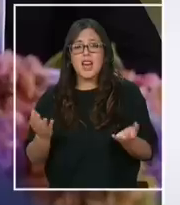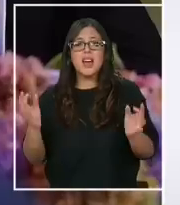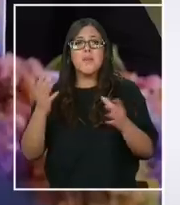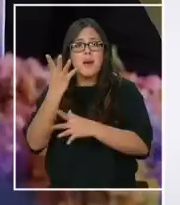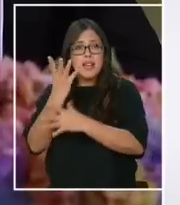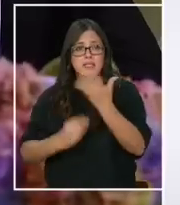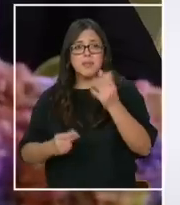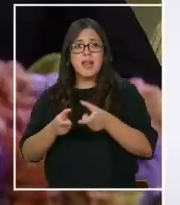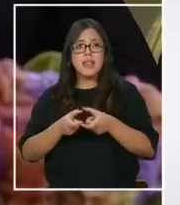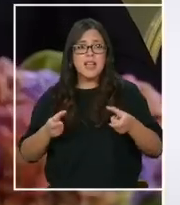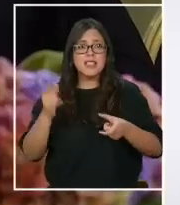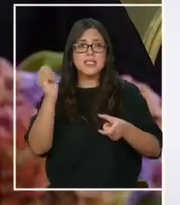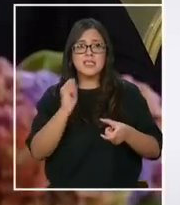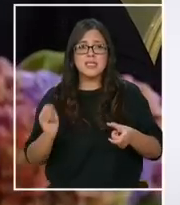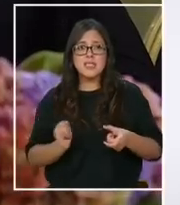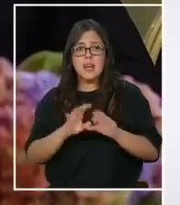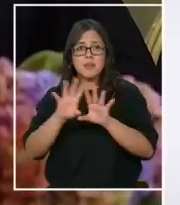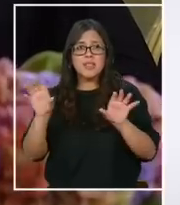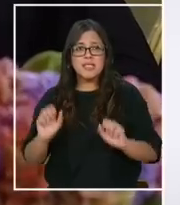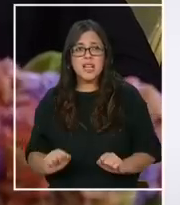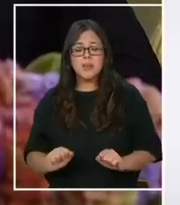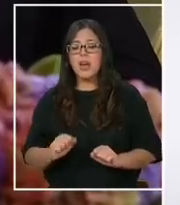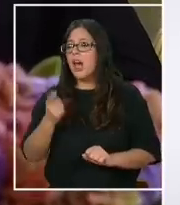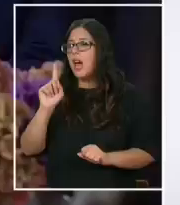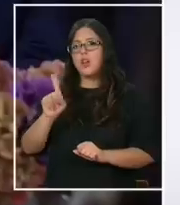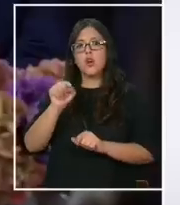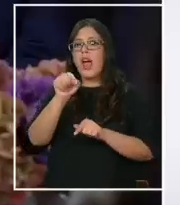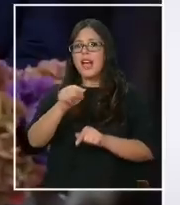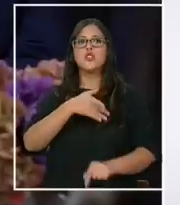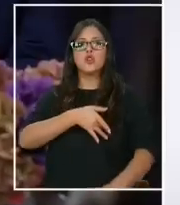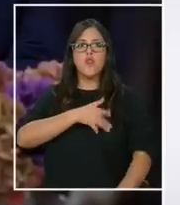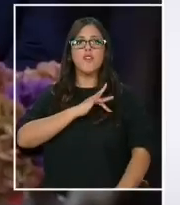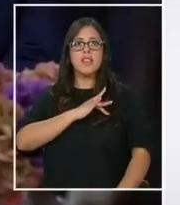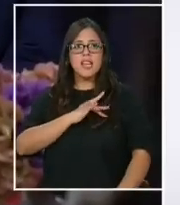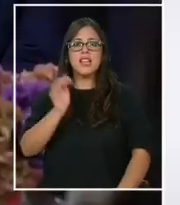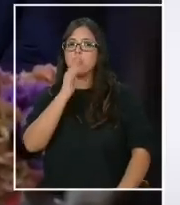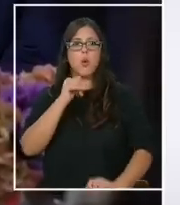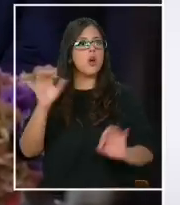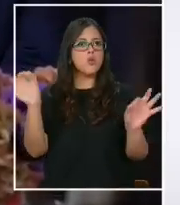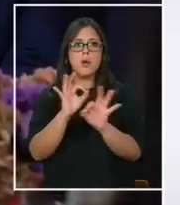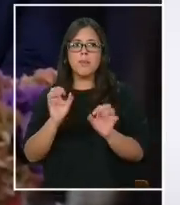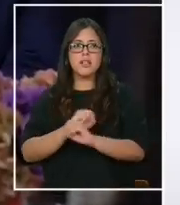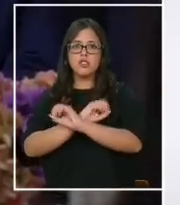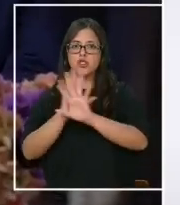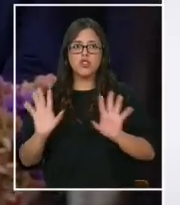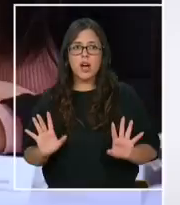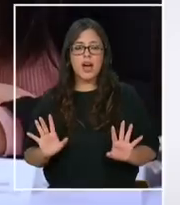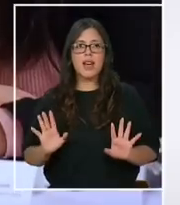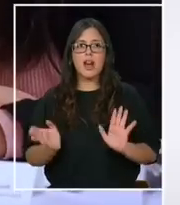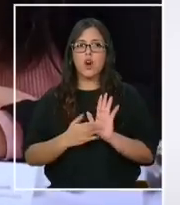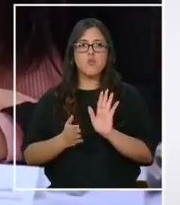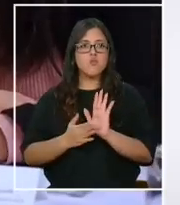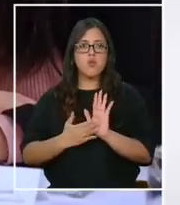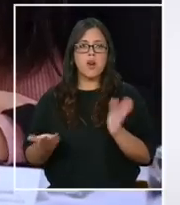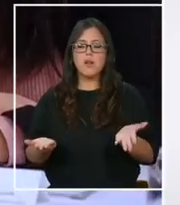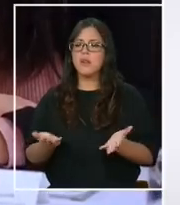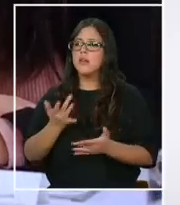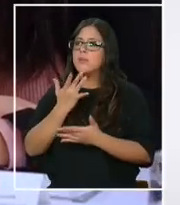sistema ISAPRE? Me parece que son declaraciones ofensivas e infundadas. ¿Por qué?